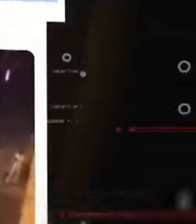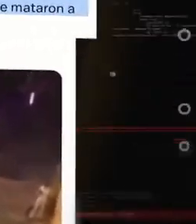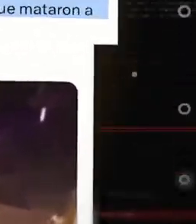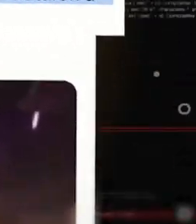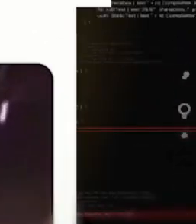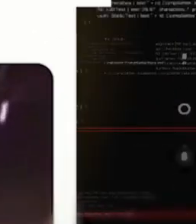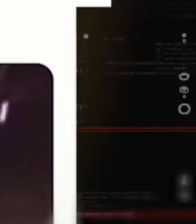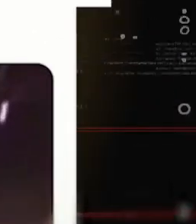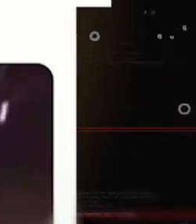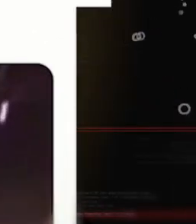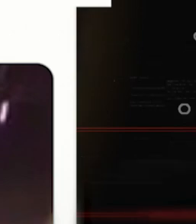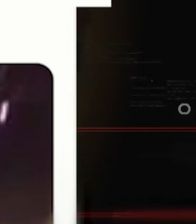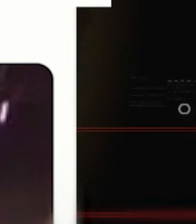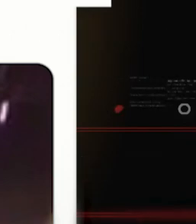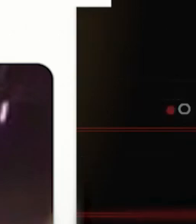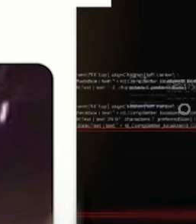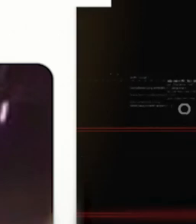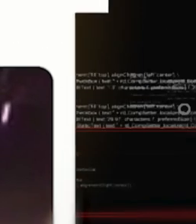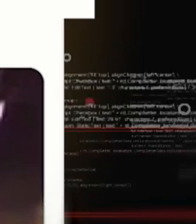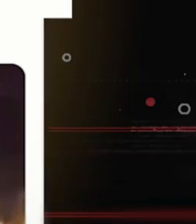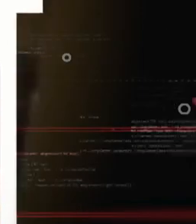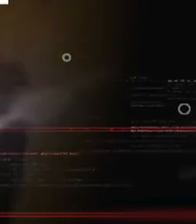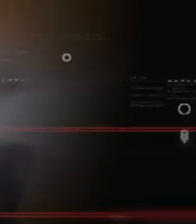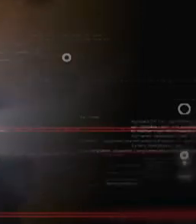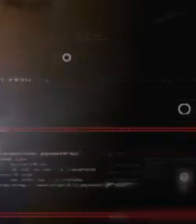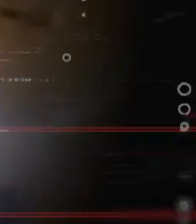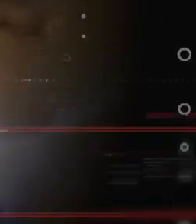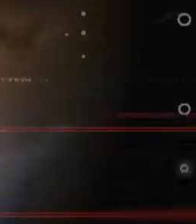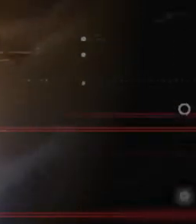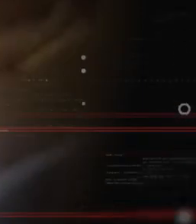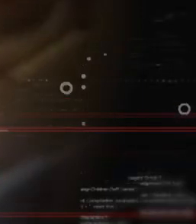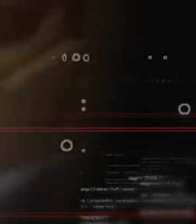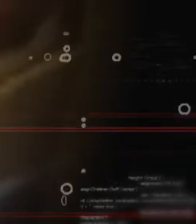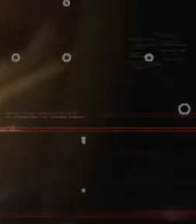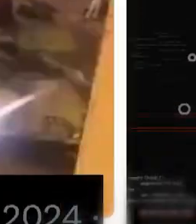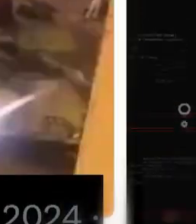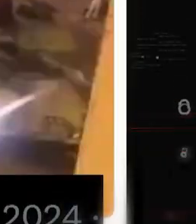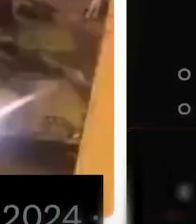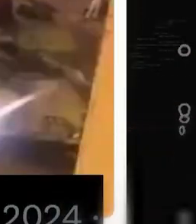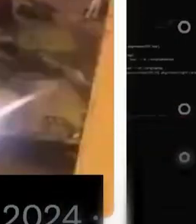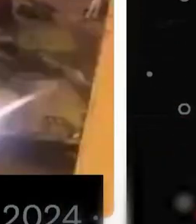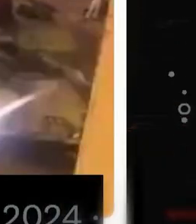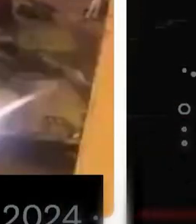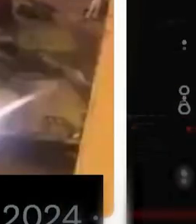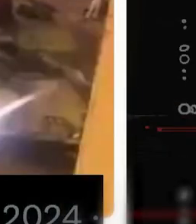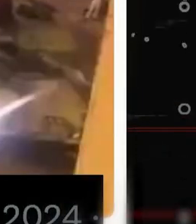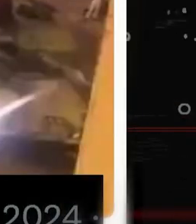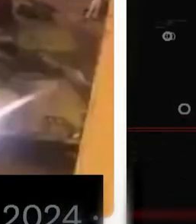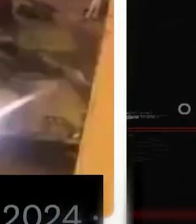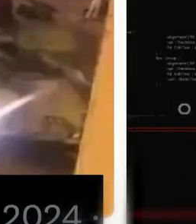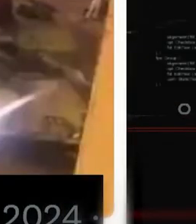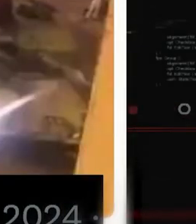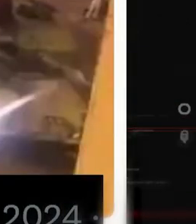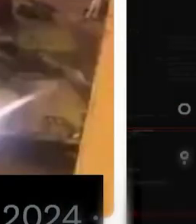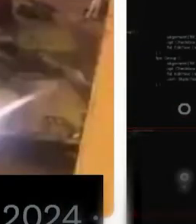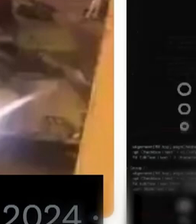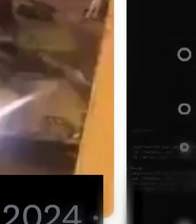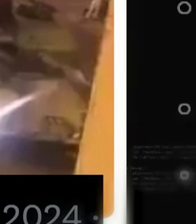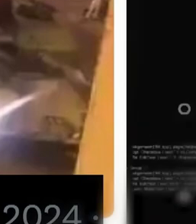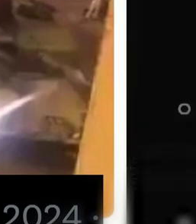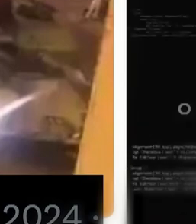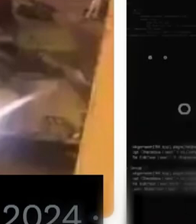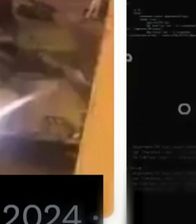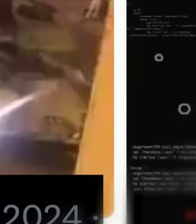terrorista del Kroku City Hall en Rusia en marzo de 2024 o durante el estado de excepción declarado por Daniel Novoa